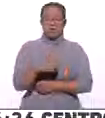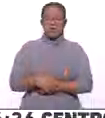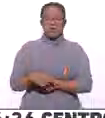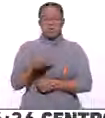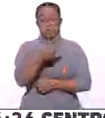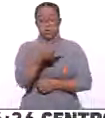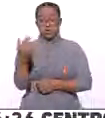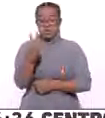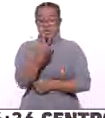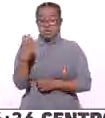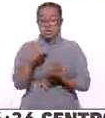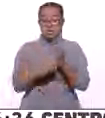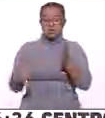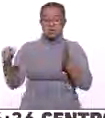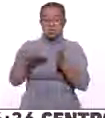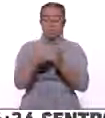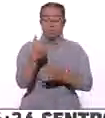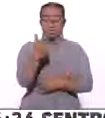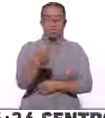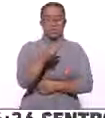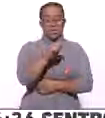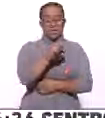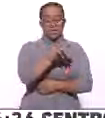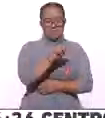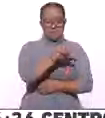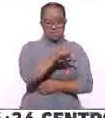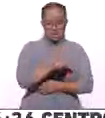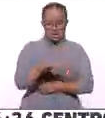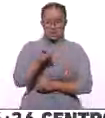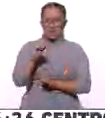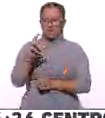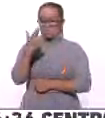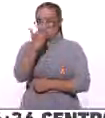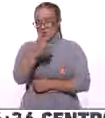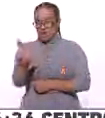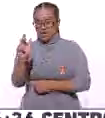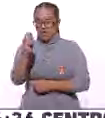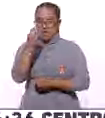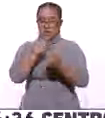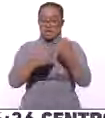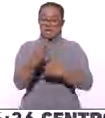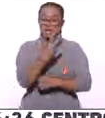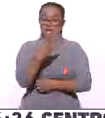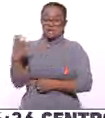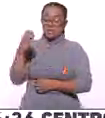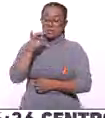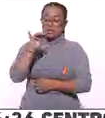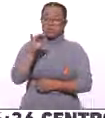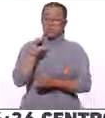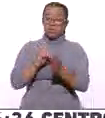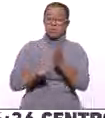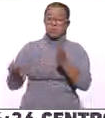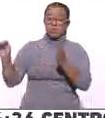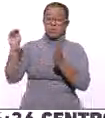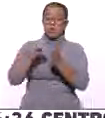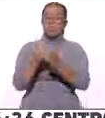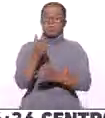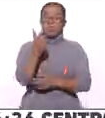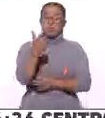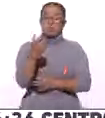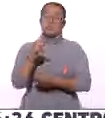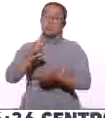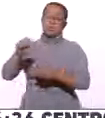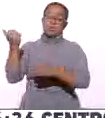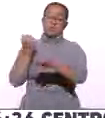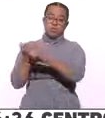millones de pesos. En las terrazas y restaurantes, con el tema de alimentos, 319 millones de pesos. Foráneos,